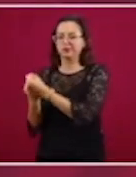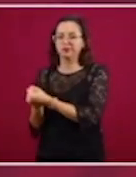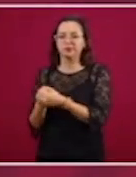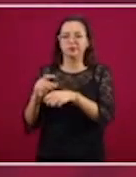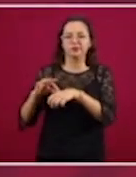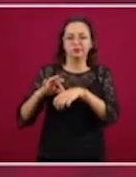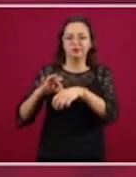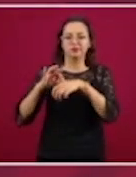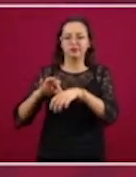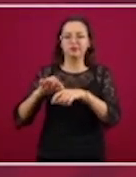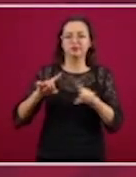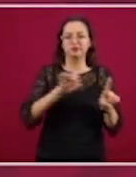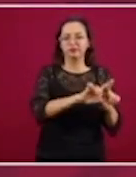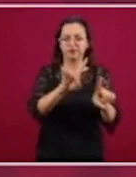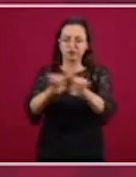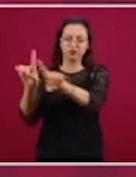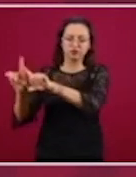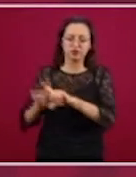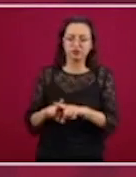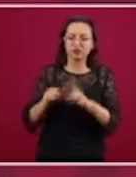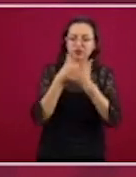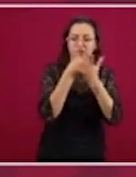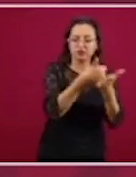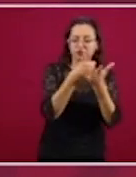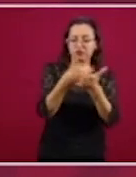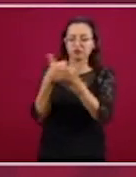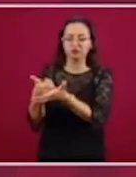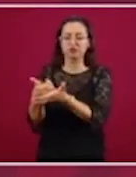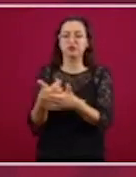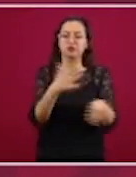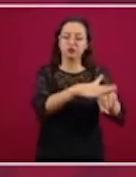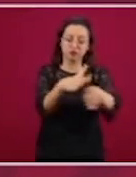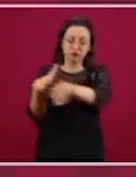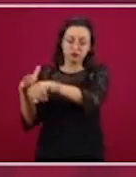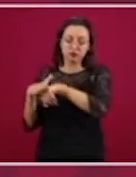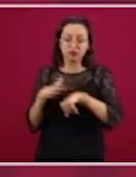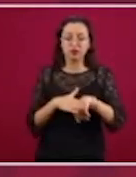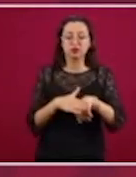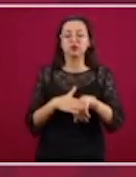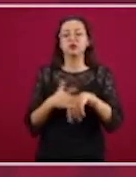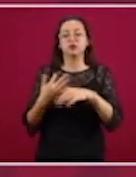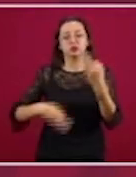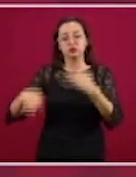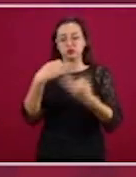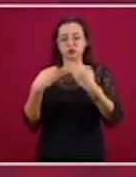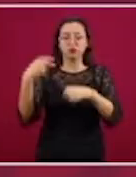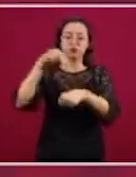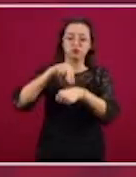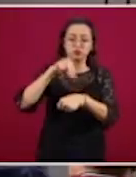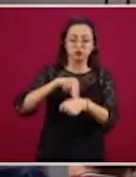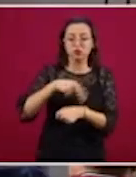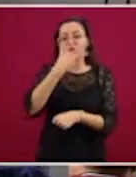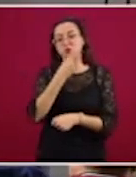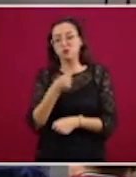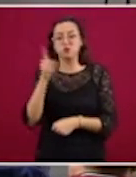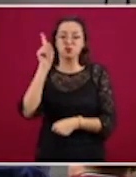la realidad y, por supuesto, ayudar. Ante ello, hacemos un llamado muy sensible a todos nuestros médicos, a